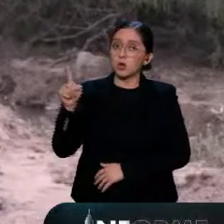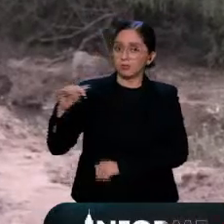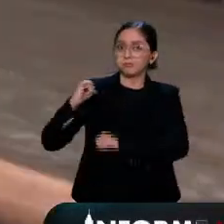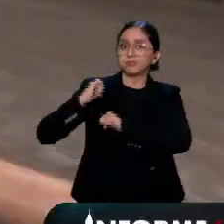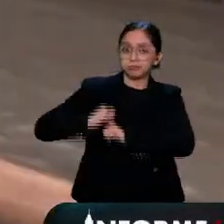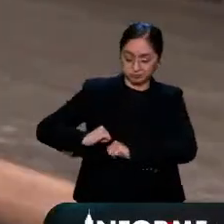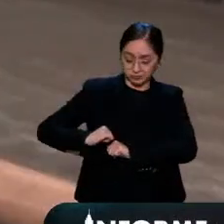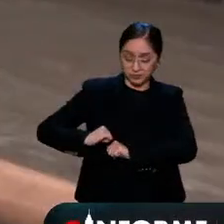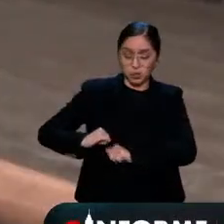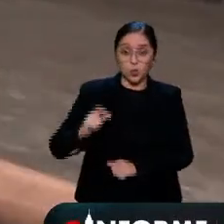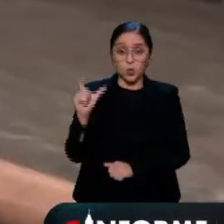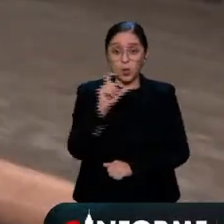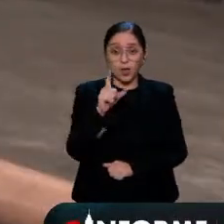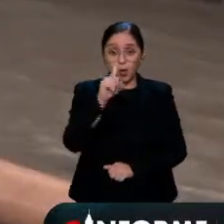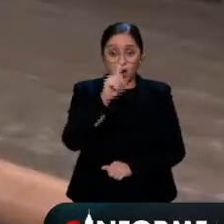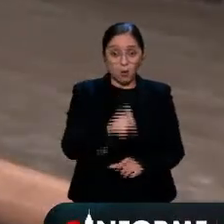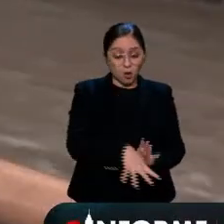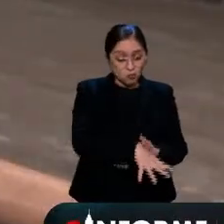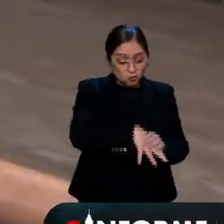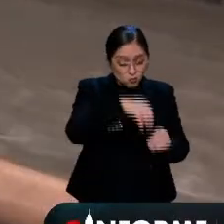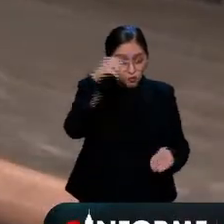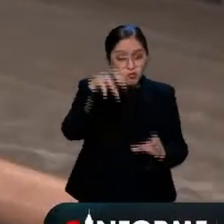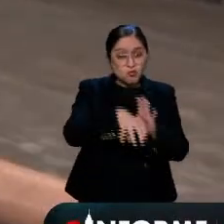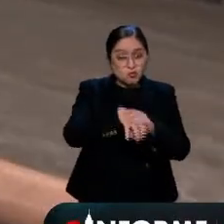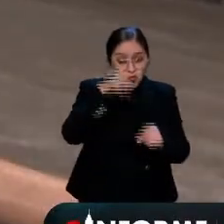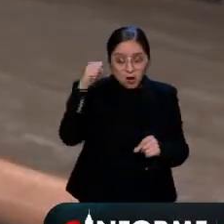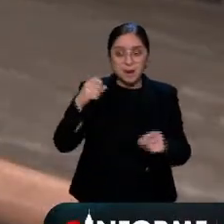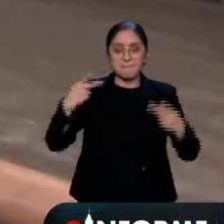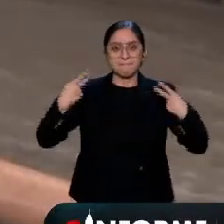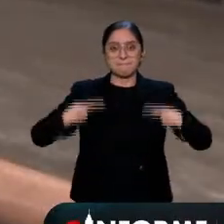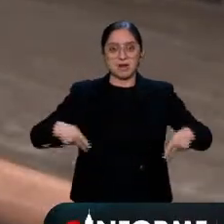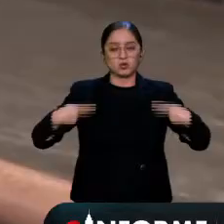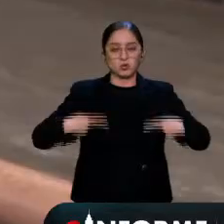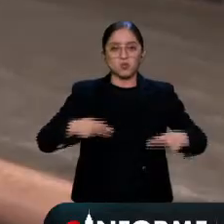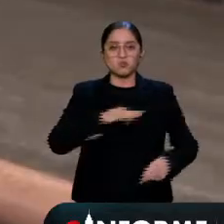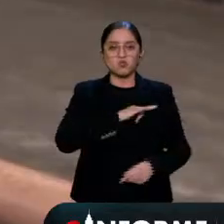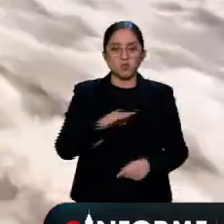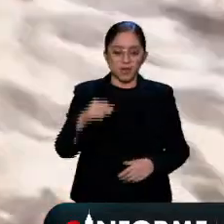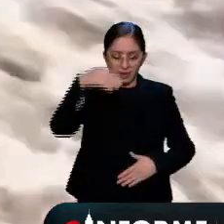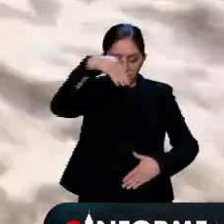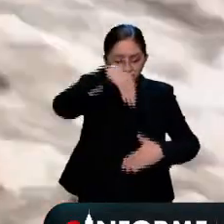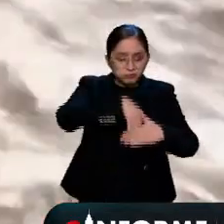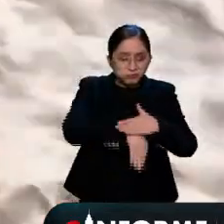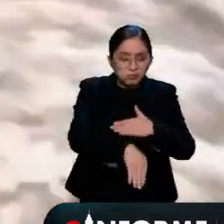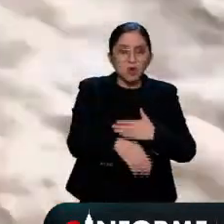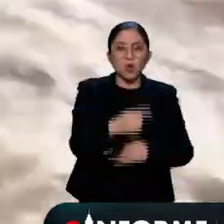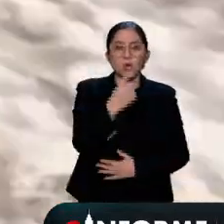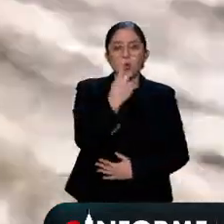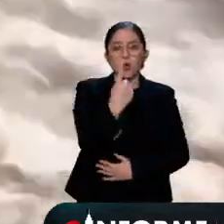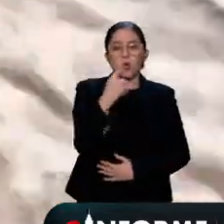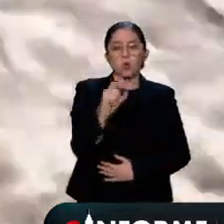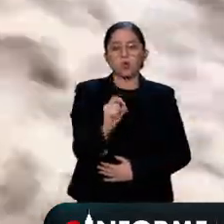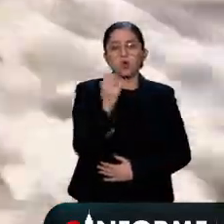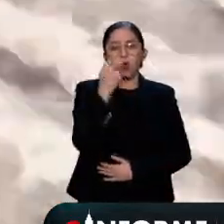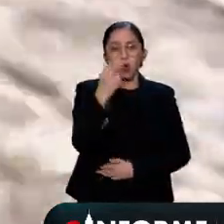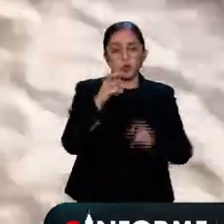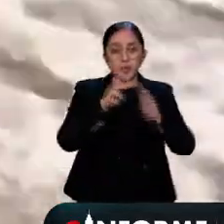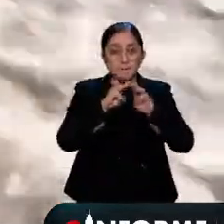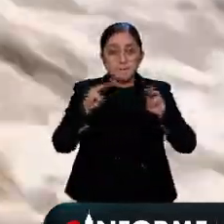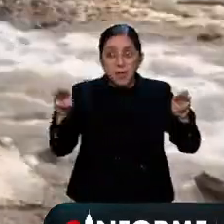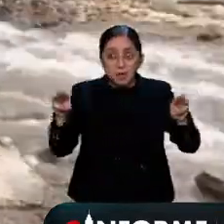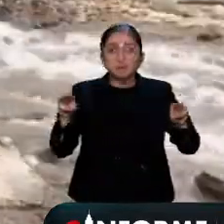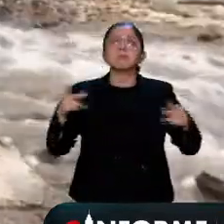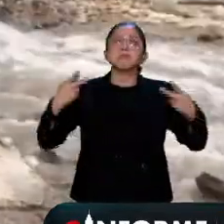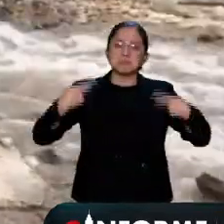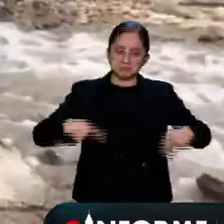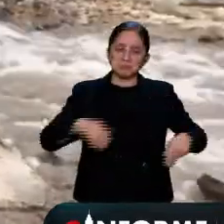de agua lo permite, los rescatistas podrán entrar al pozo 3 esta semana, cuando el nivel del agua alcance 1.2 metros de altura y que puedan ingresar los